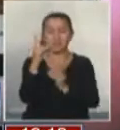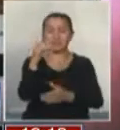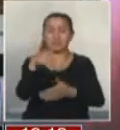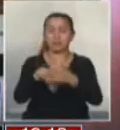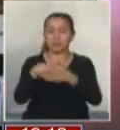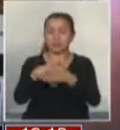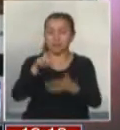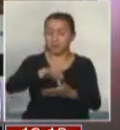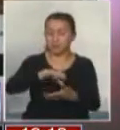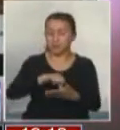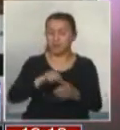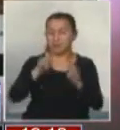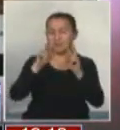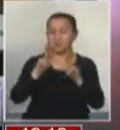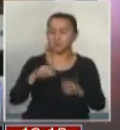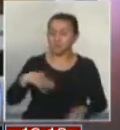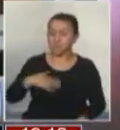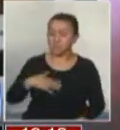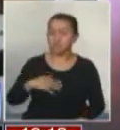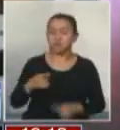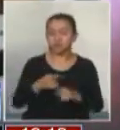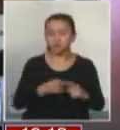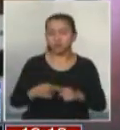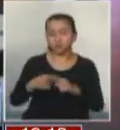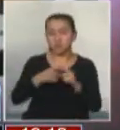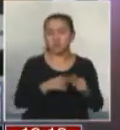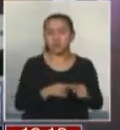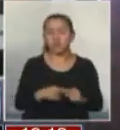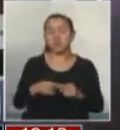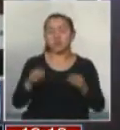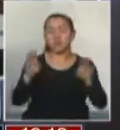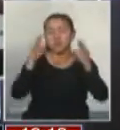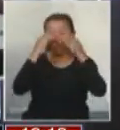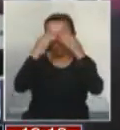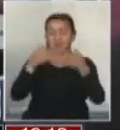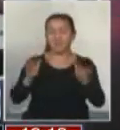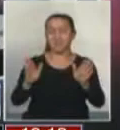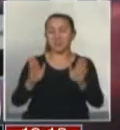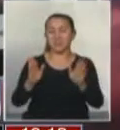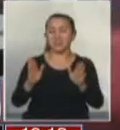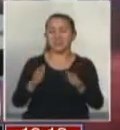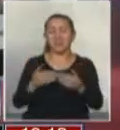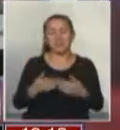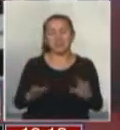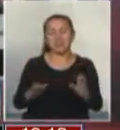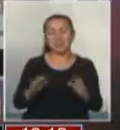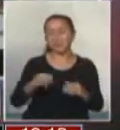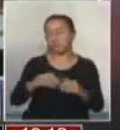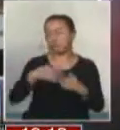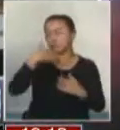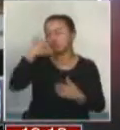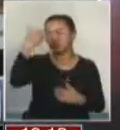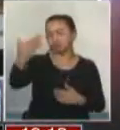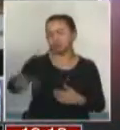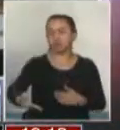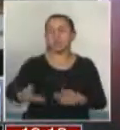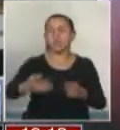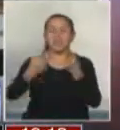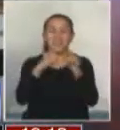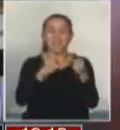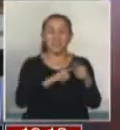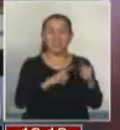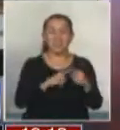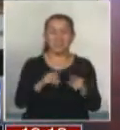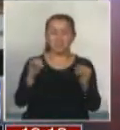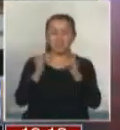país sobre el tipo de sociedad que queremos. Nosotros queremos una sociedad abierta, donde las libertades se expanden, donde las diversidades de